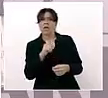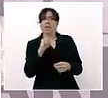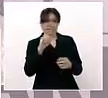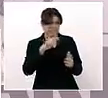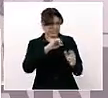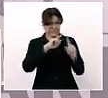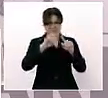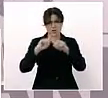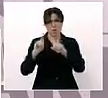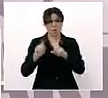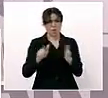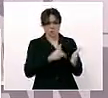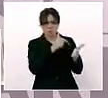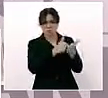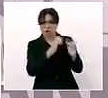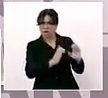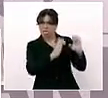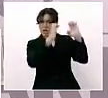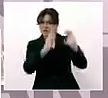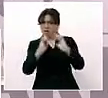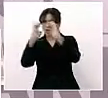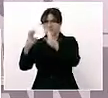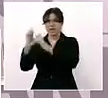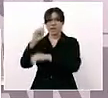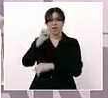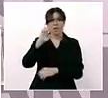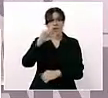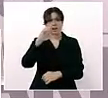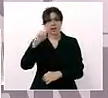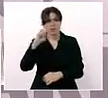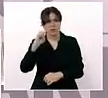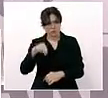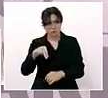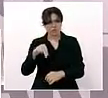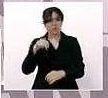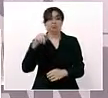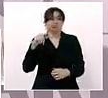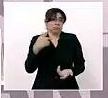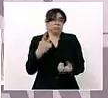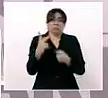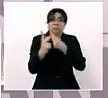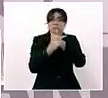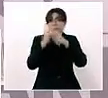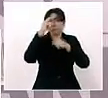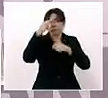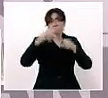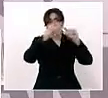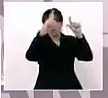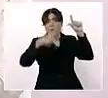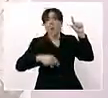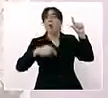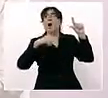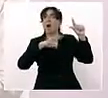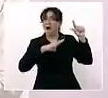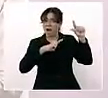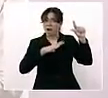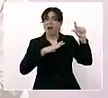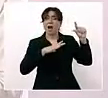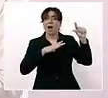que por situaciones económicas tenía esos centros